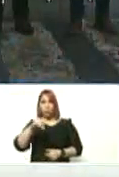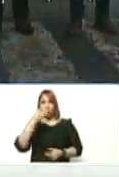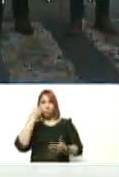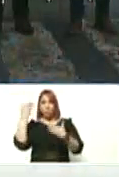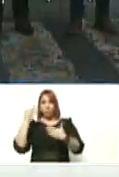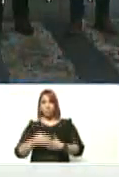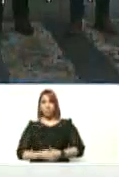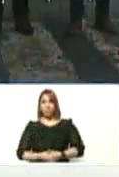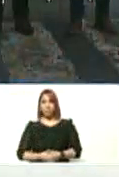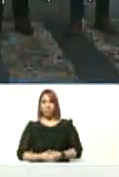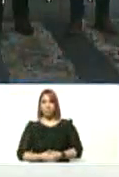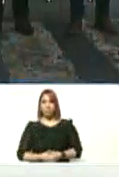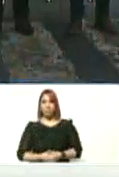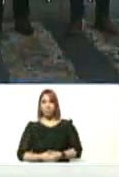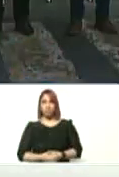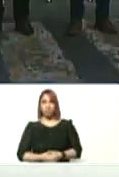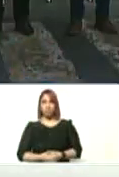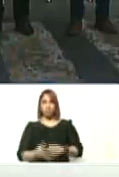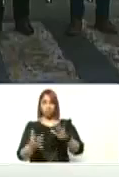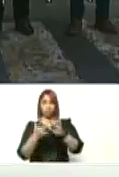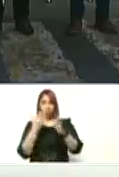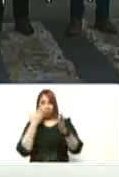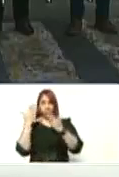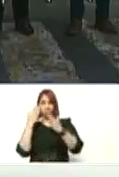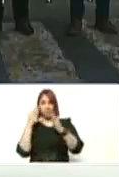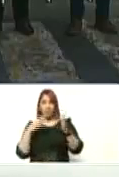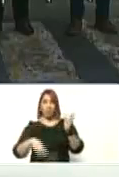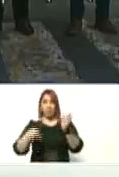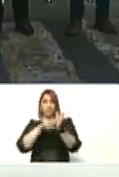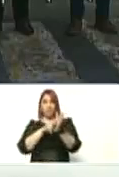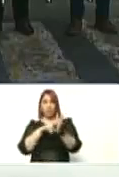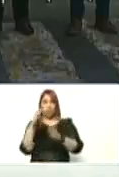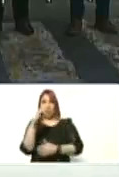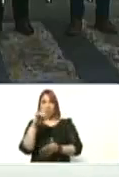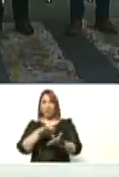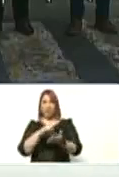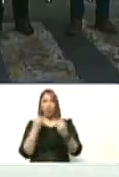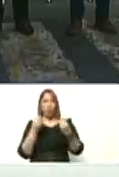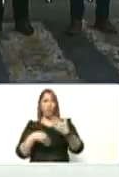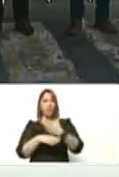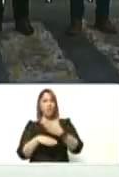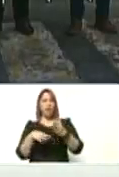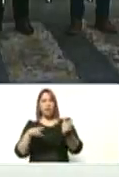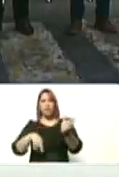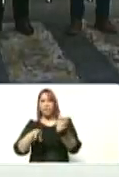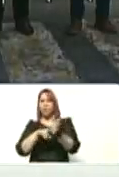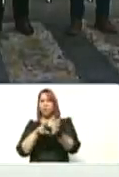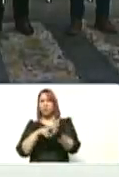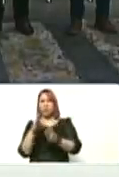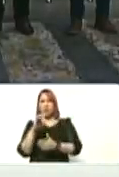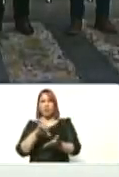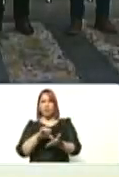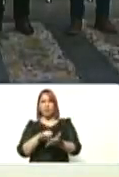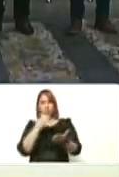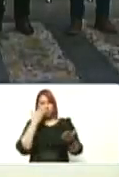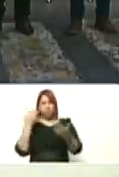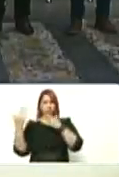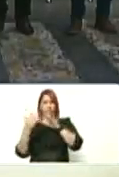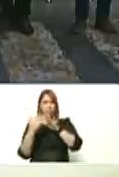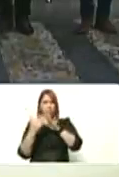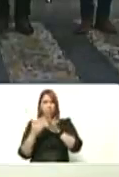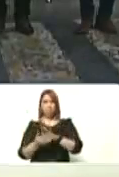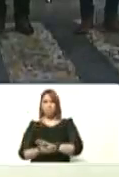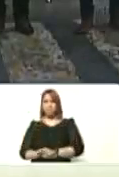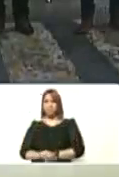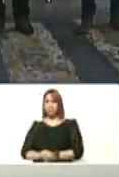ahí está el refuerzo de Caracas cómo va el refuerzo de Caracas Nahum adelante compañero